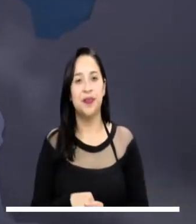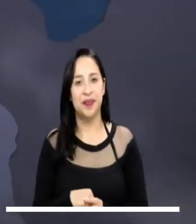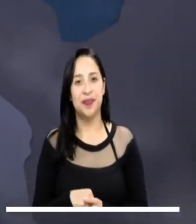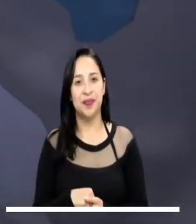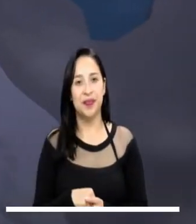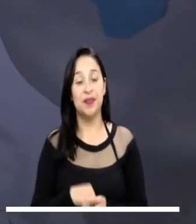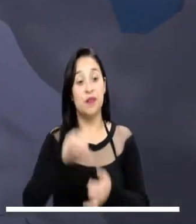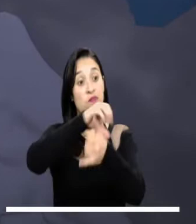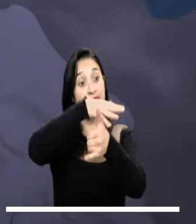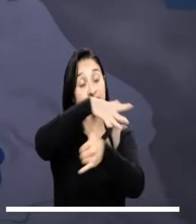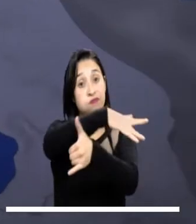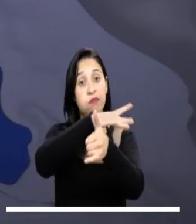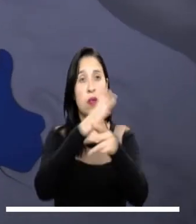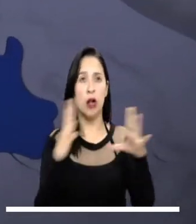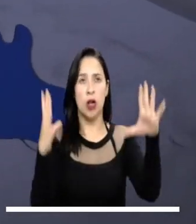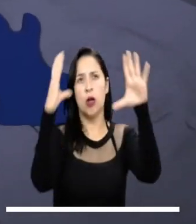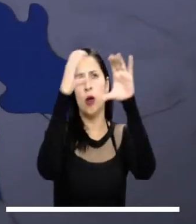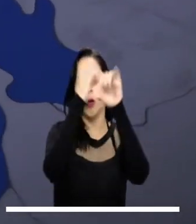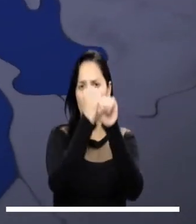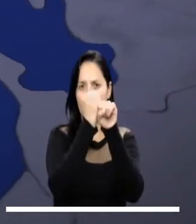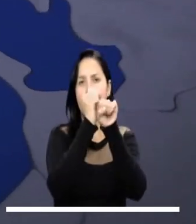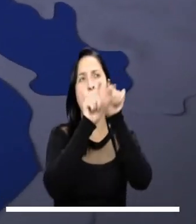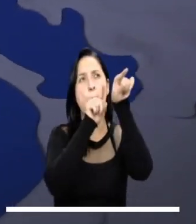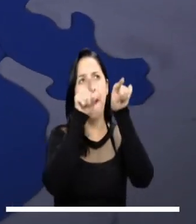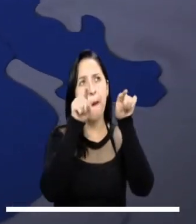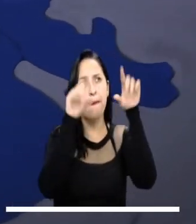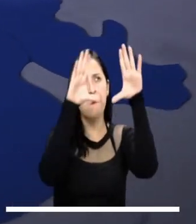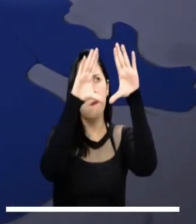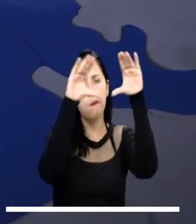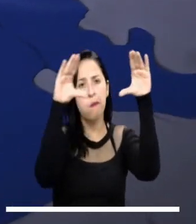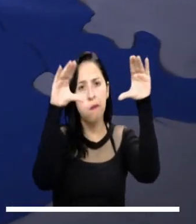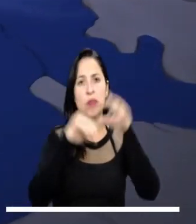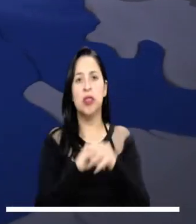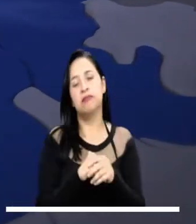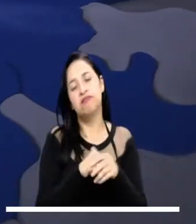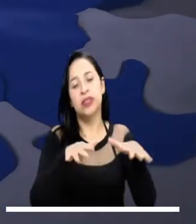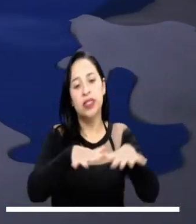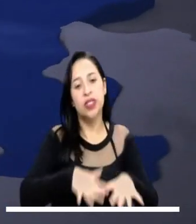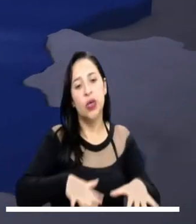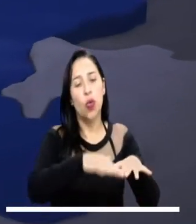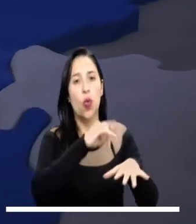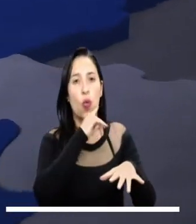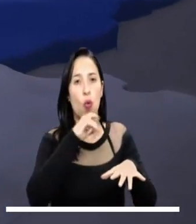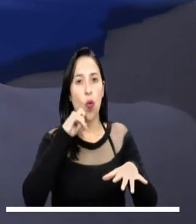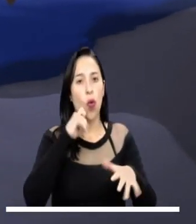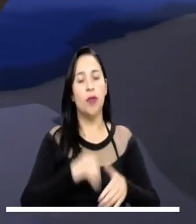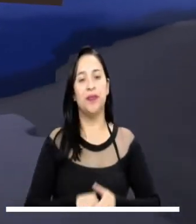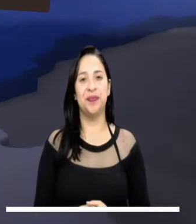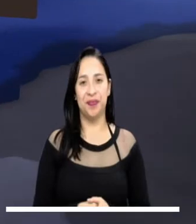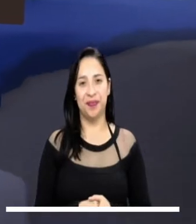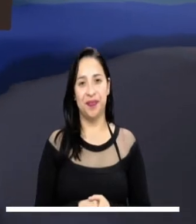colombiano, donde se percibirán algunas nubes en el cielo. Sin embargo, se espera un tiempo seco a lo largo de la región.